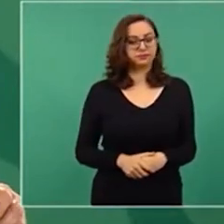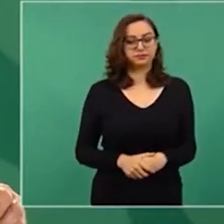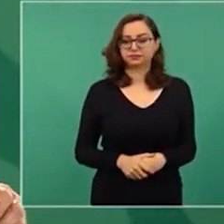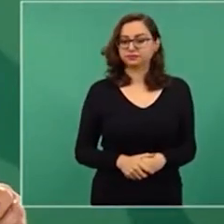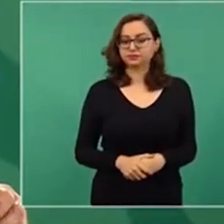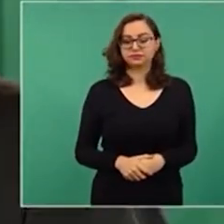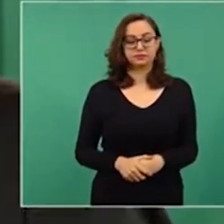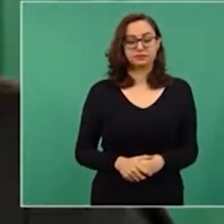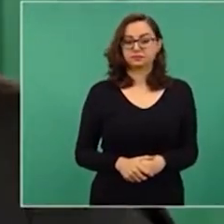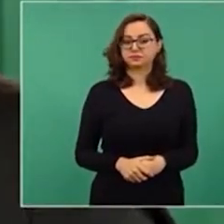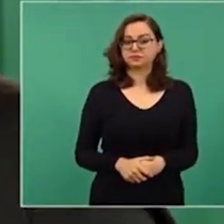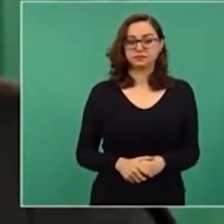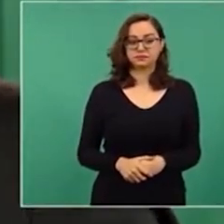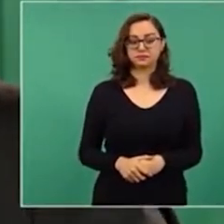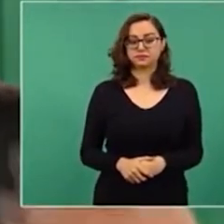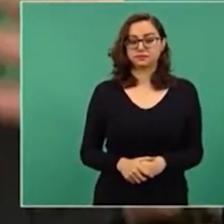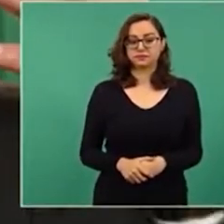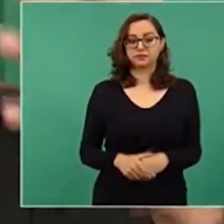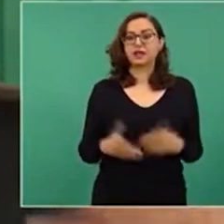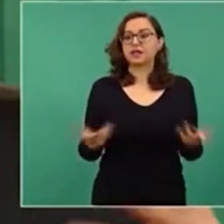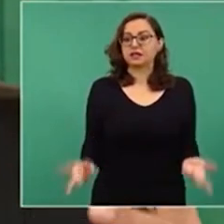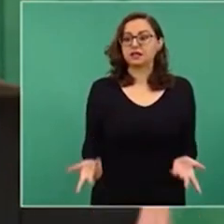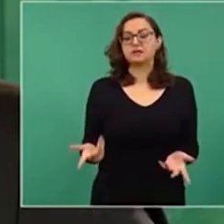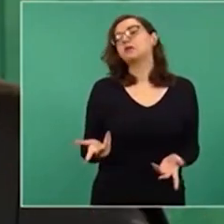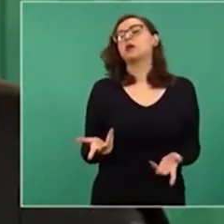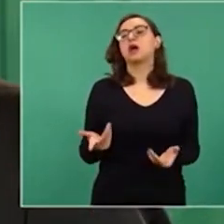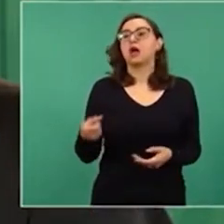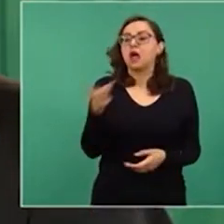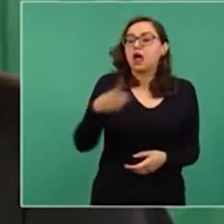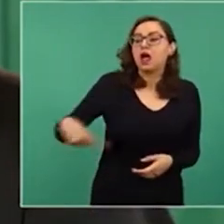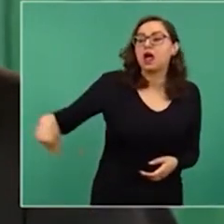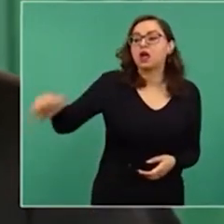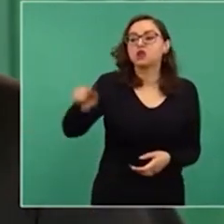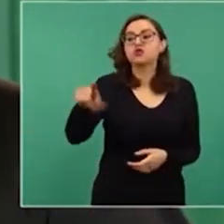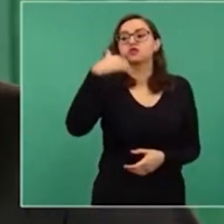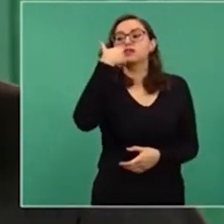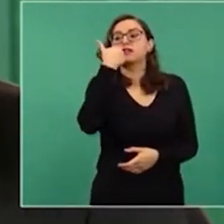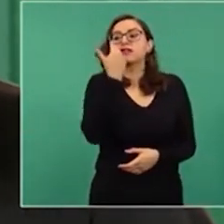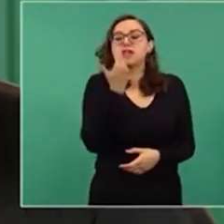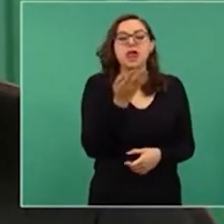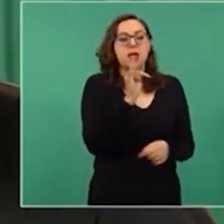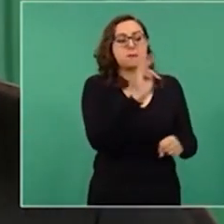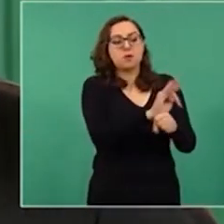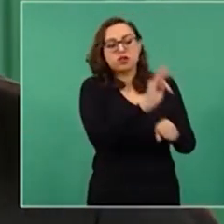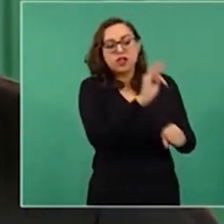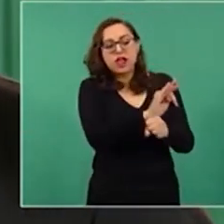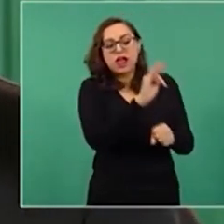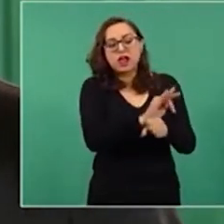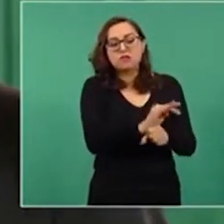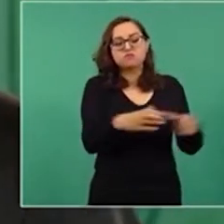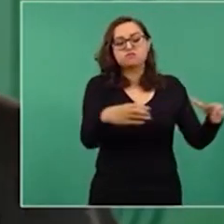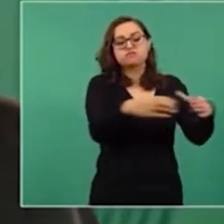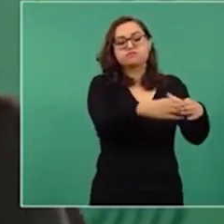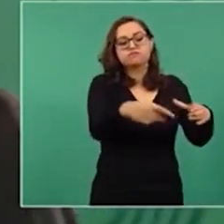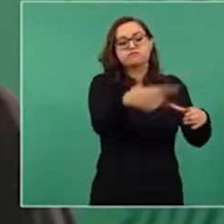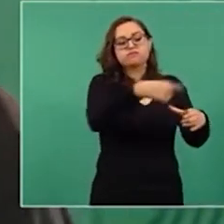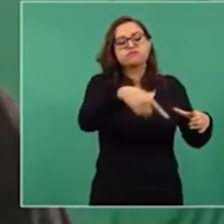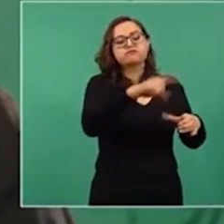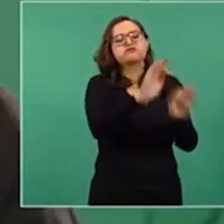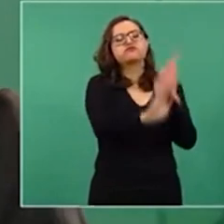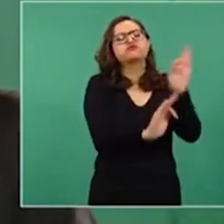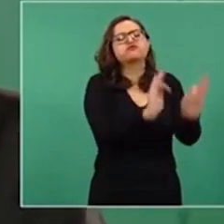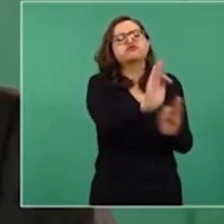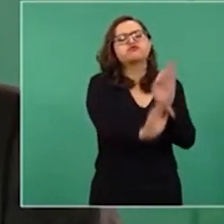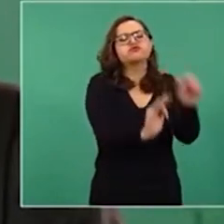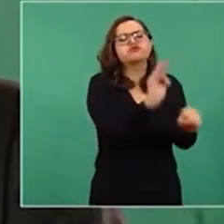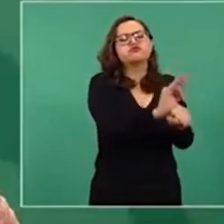Creo que es seguir protegiendo a las minorías y castigando sólo a